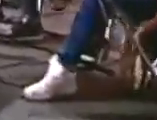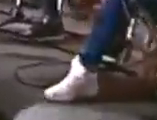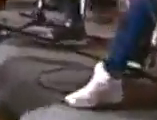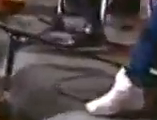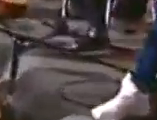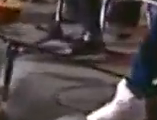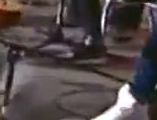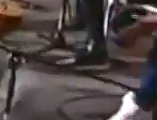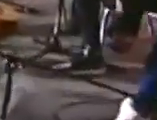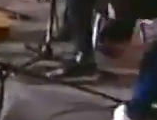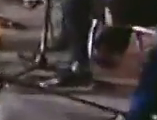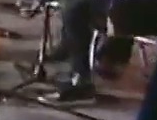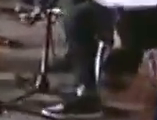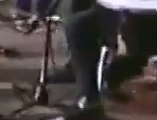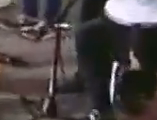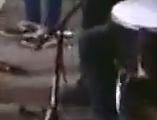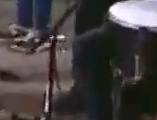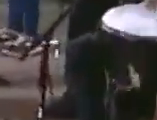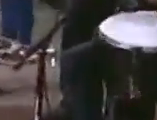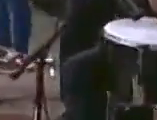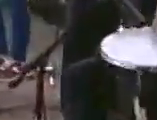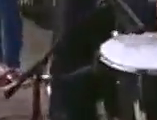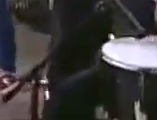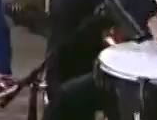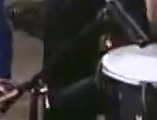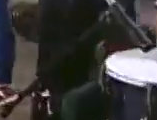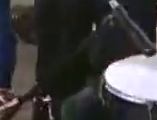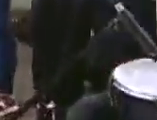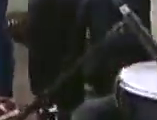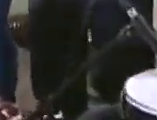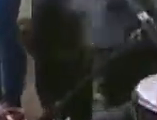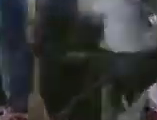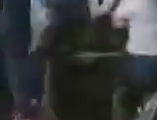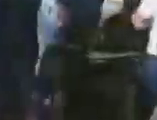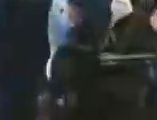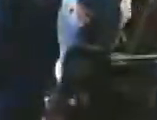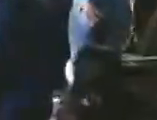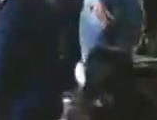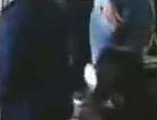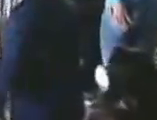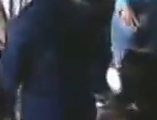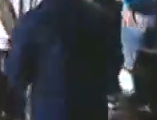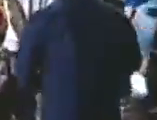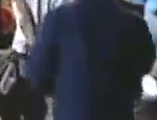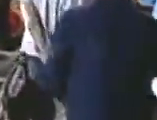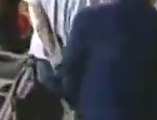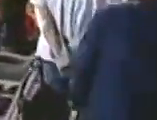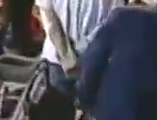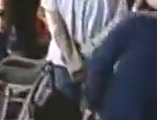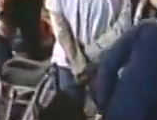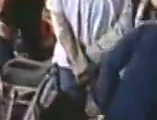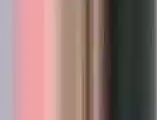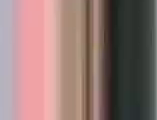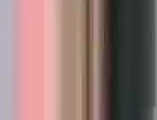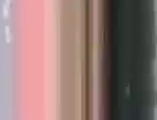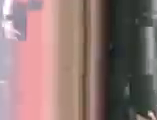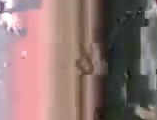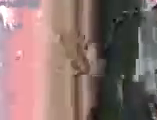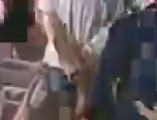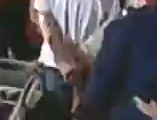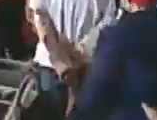violencia ha dicho el presidente de república Nicolás Maduro en las próximas horas vamos a dar pruebas de cómo se pretende sabotear al diálogo